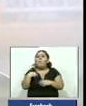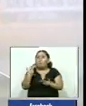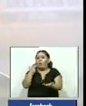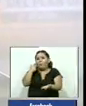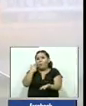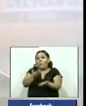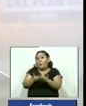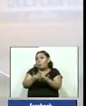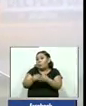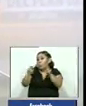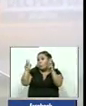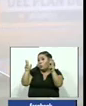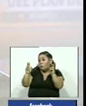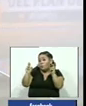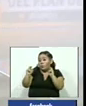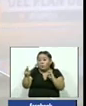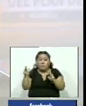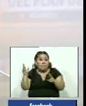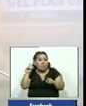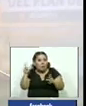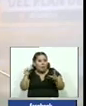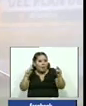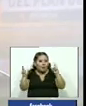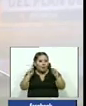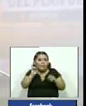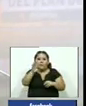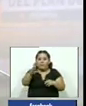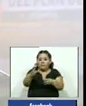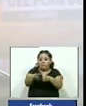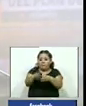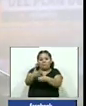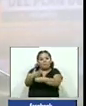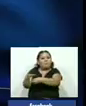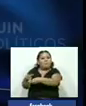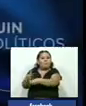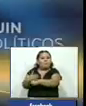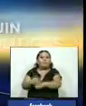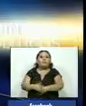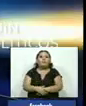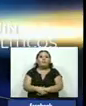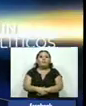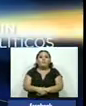a su puesto de voces populares que señalaban a los partidos políticos